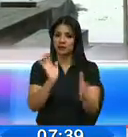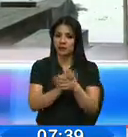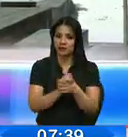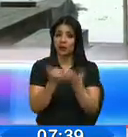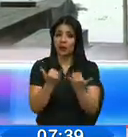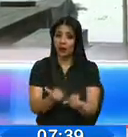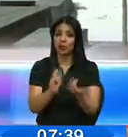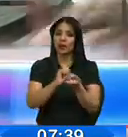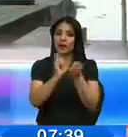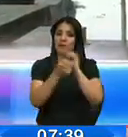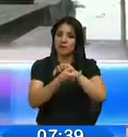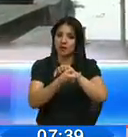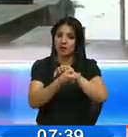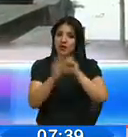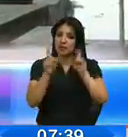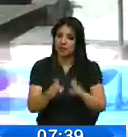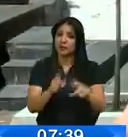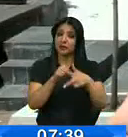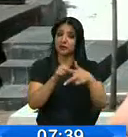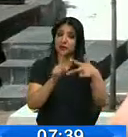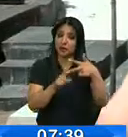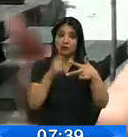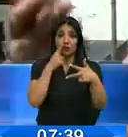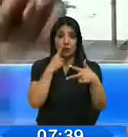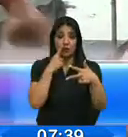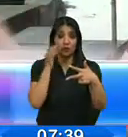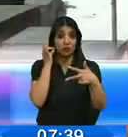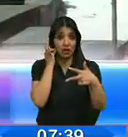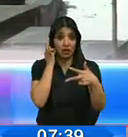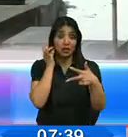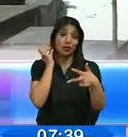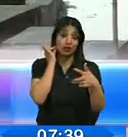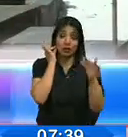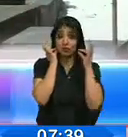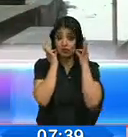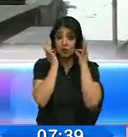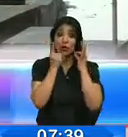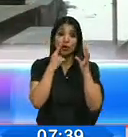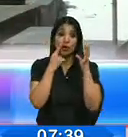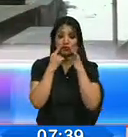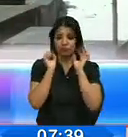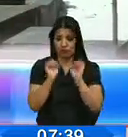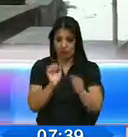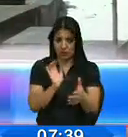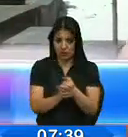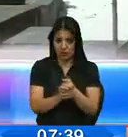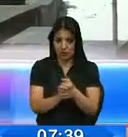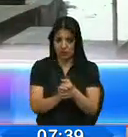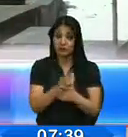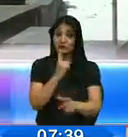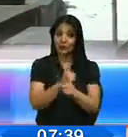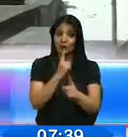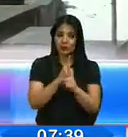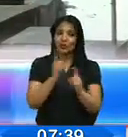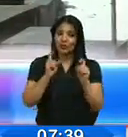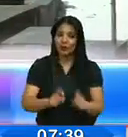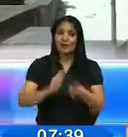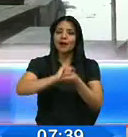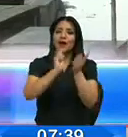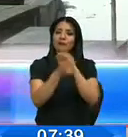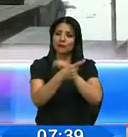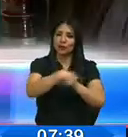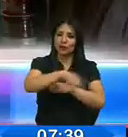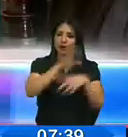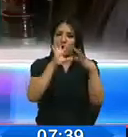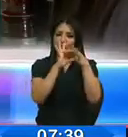sistema debe arrojar estas tres posibilidades, hombre-mujer, mujer-mujer y hombre-hombre. Entonces en ese sentido es evidente que debió existir un cambio del